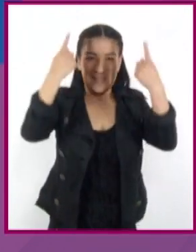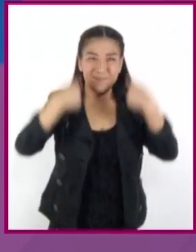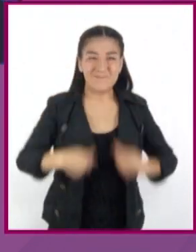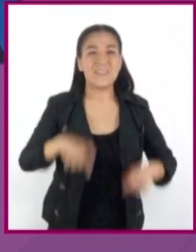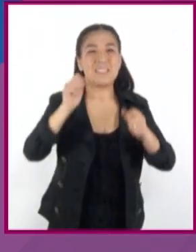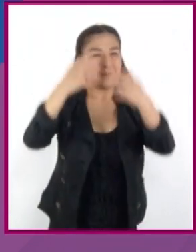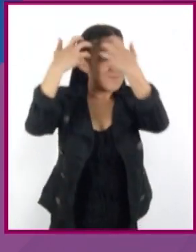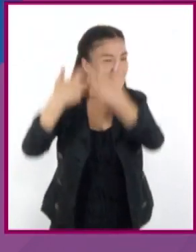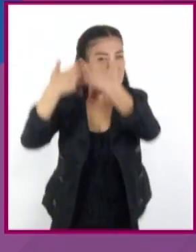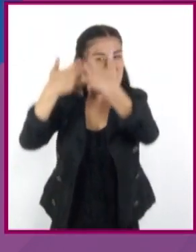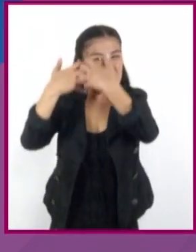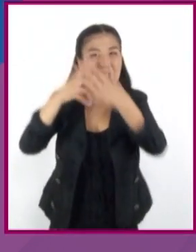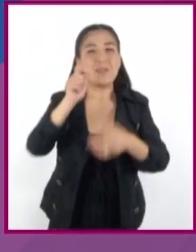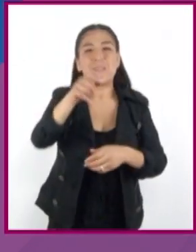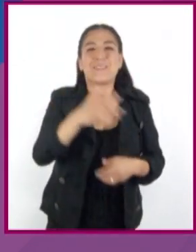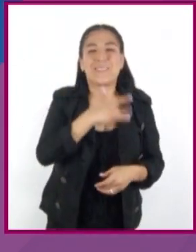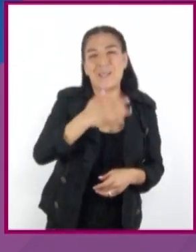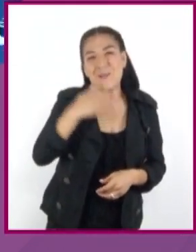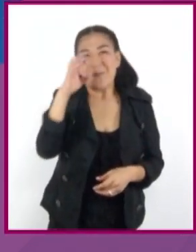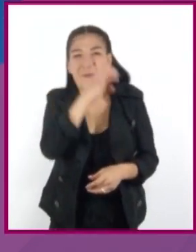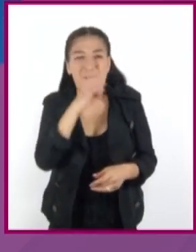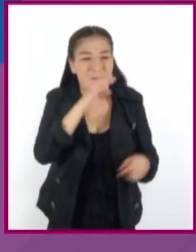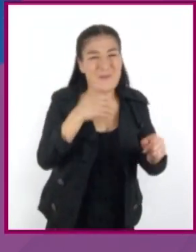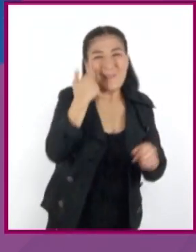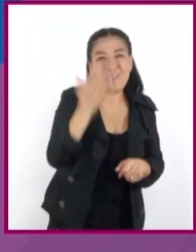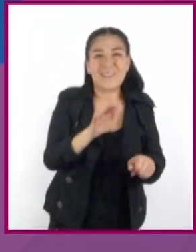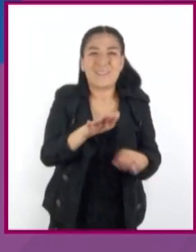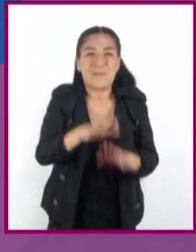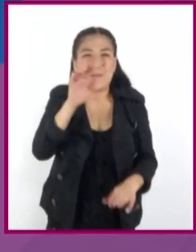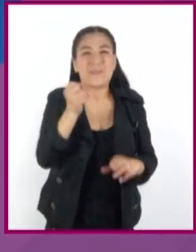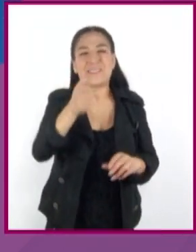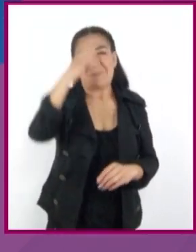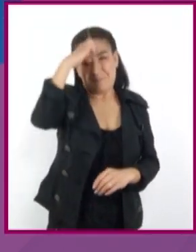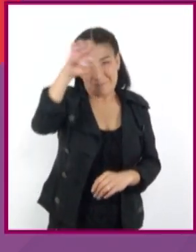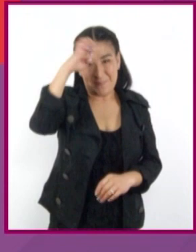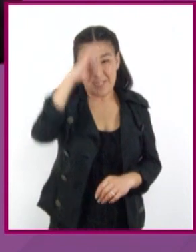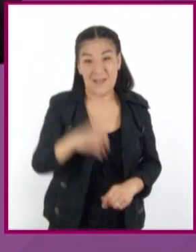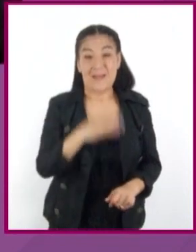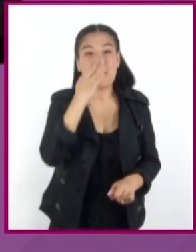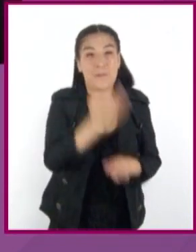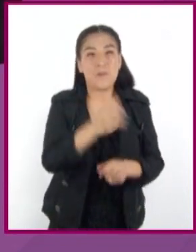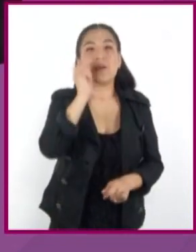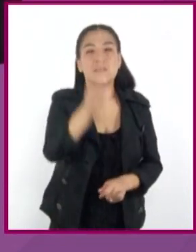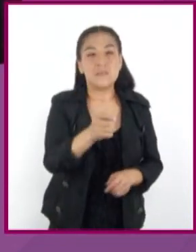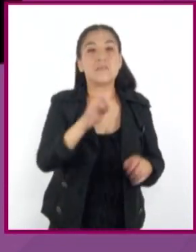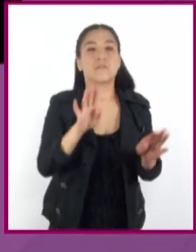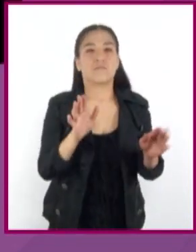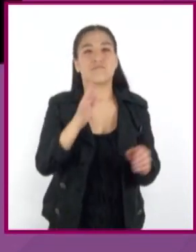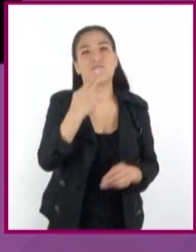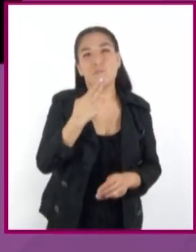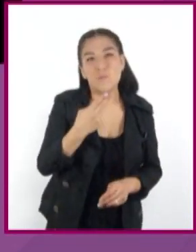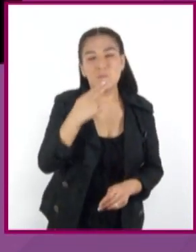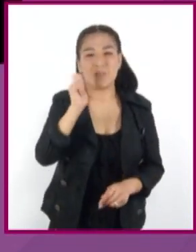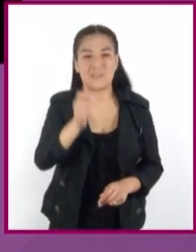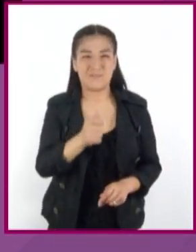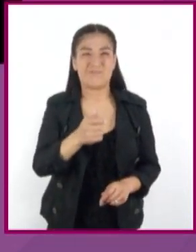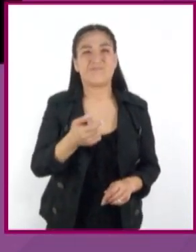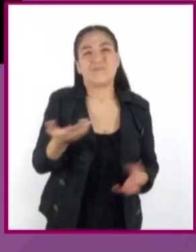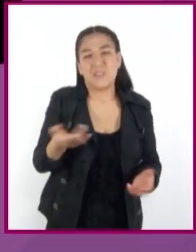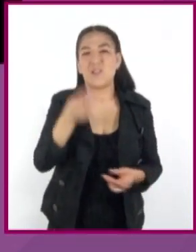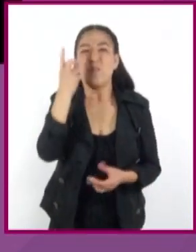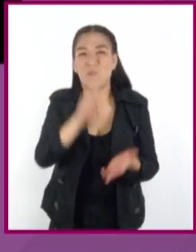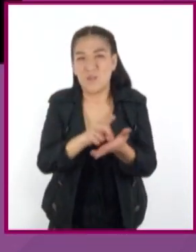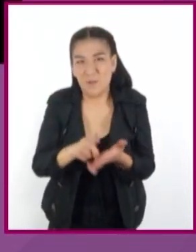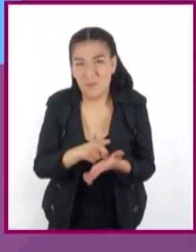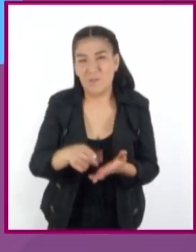la causa de que sientas una gran curiosidad por tener nuevas experiencias. Entre ellas, el consumo de sustancias que alteran la percepción de